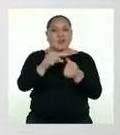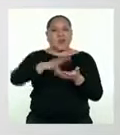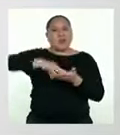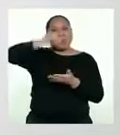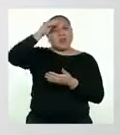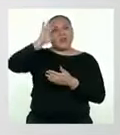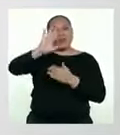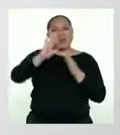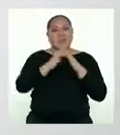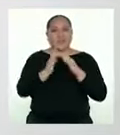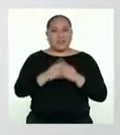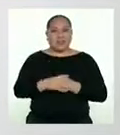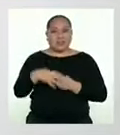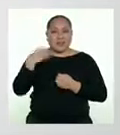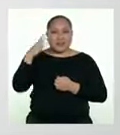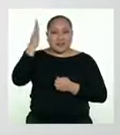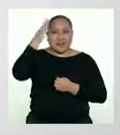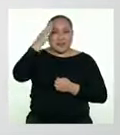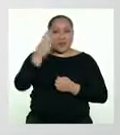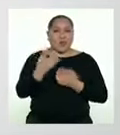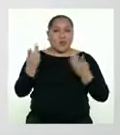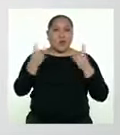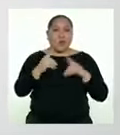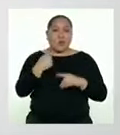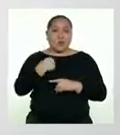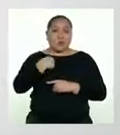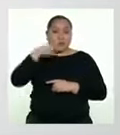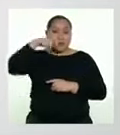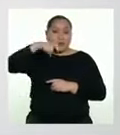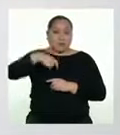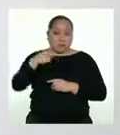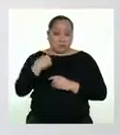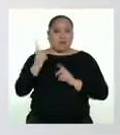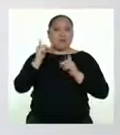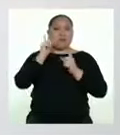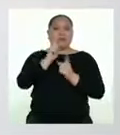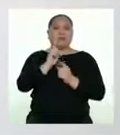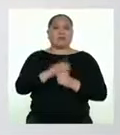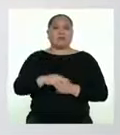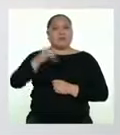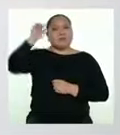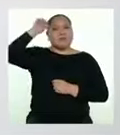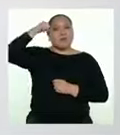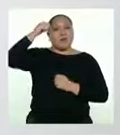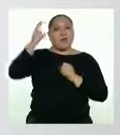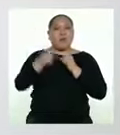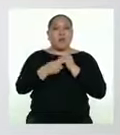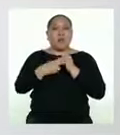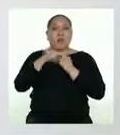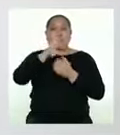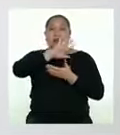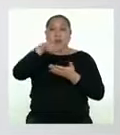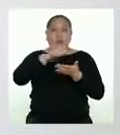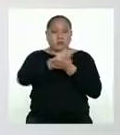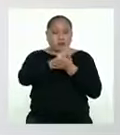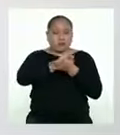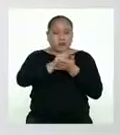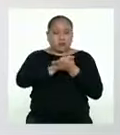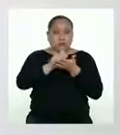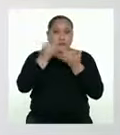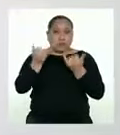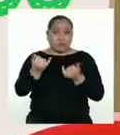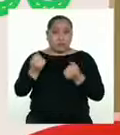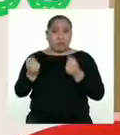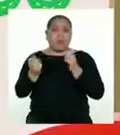desde sus casas. Ya saben, cuando me necesiten, aquí estoy. Recuerden guardar sus apuntes de hoy en su